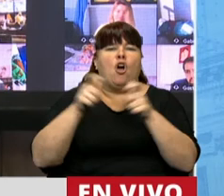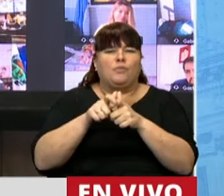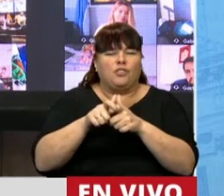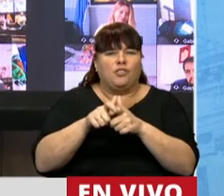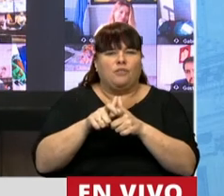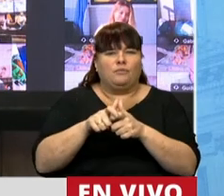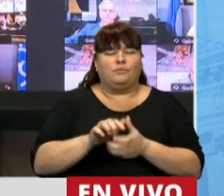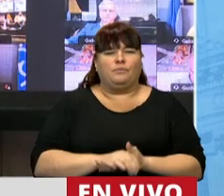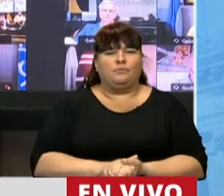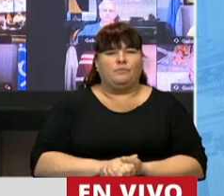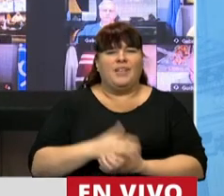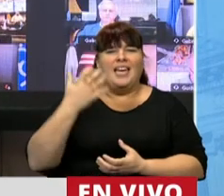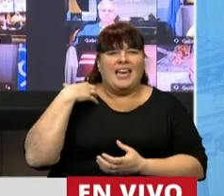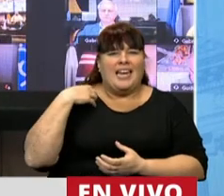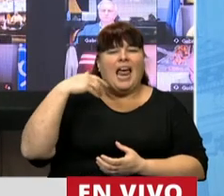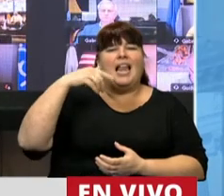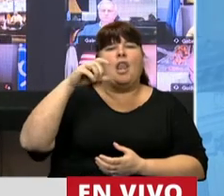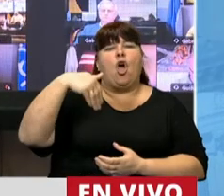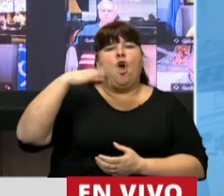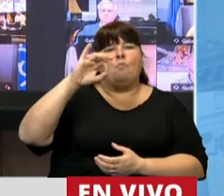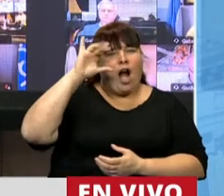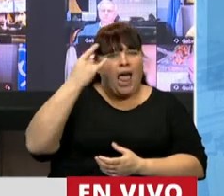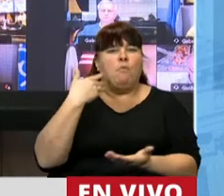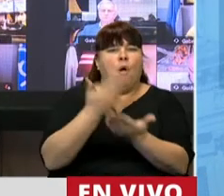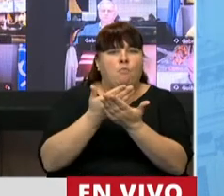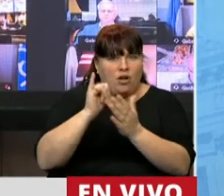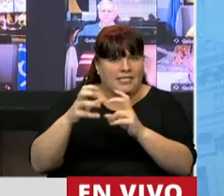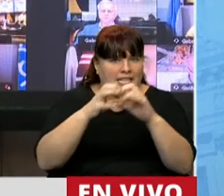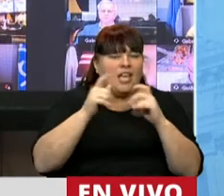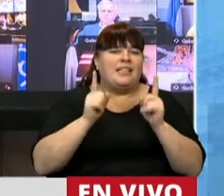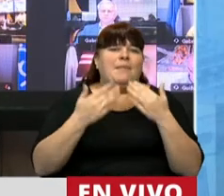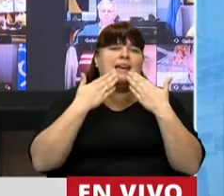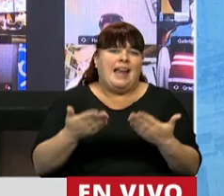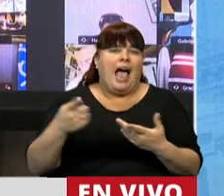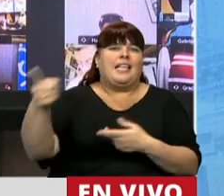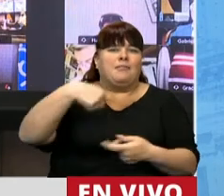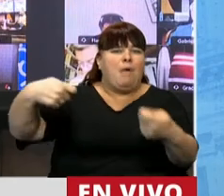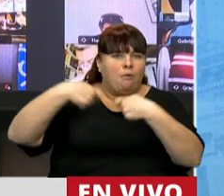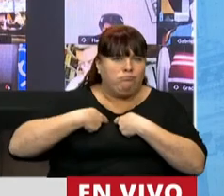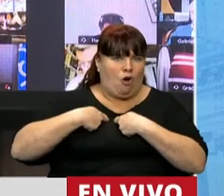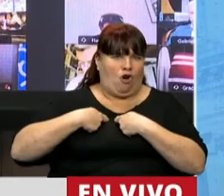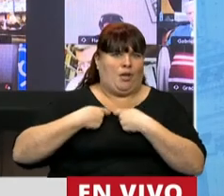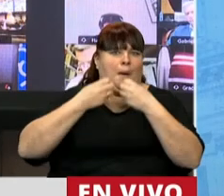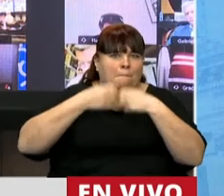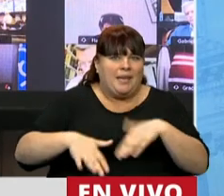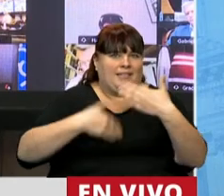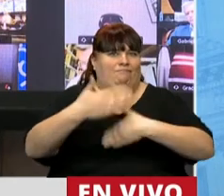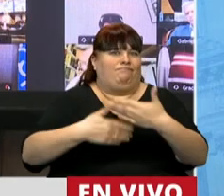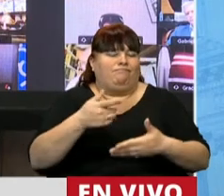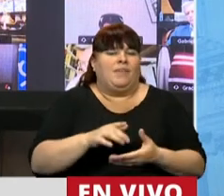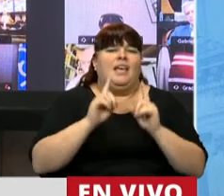Legislación General, Cecilia Moró, que puso a discusión el proyecto y también el agradecimiento a quienes me acompañaron en la iniciativa